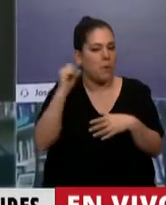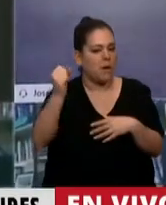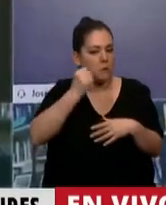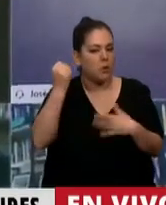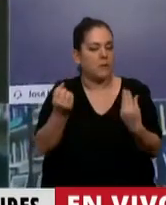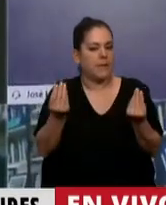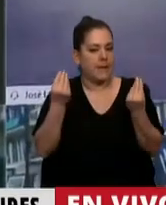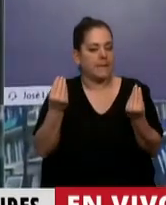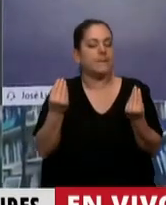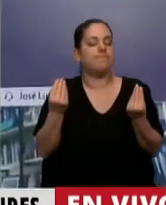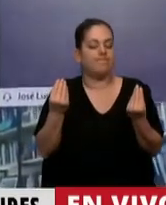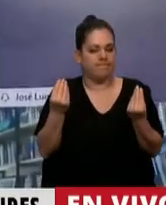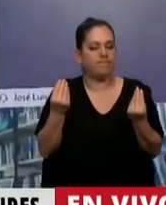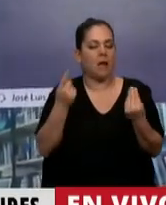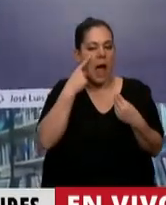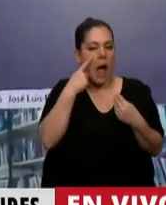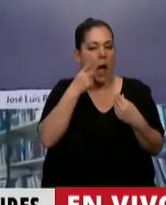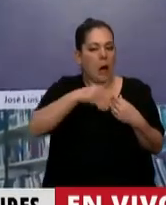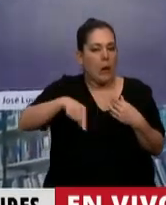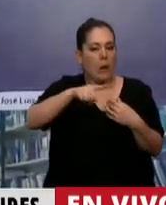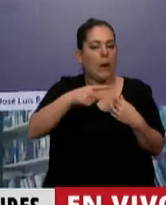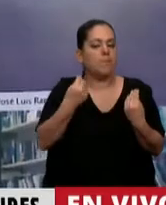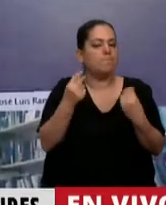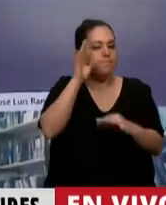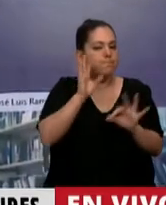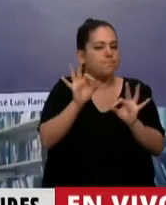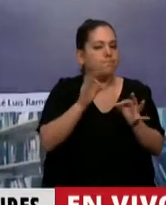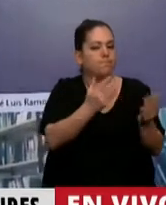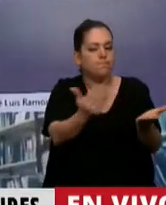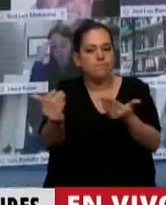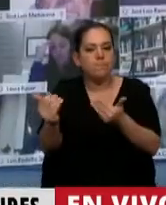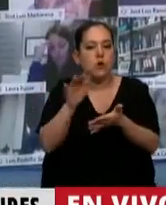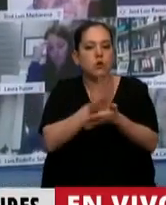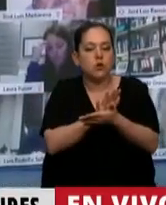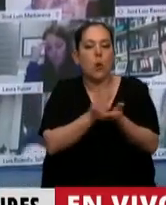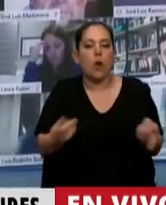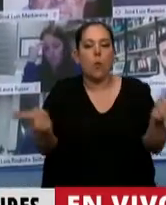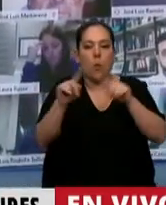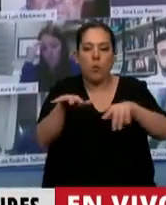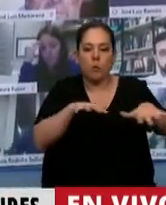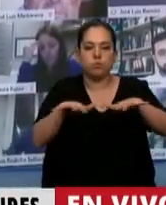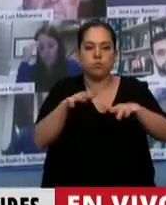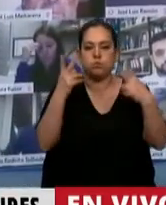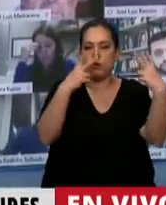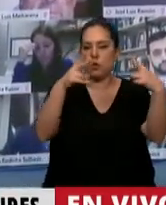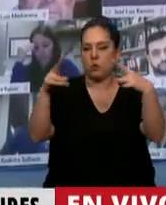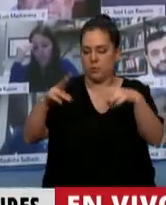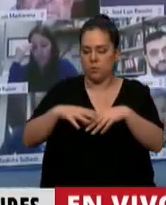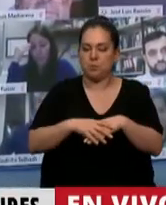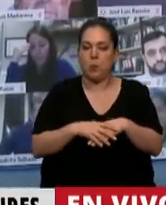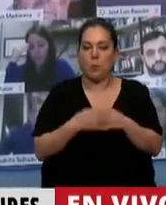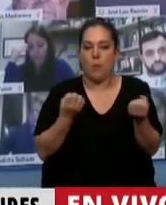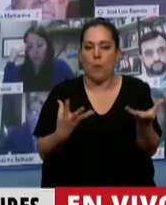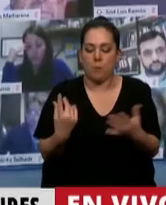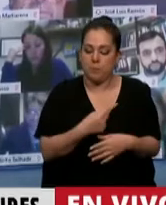consideraciones sobre esta ley de reactivación del turismo. Miren, en este sentido